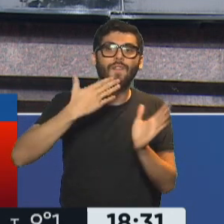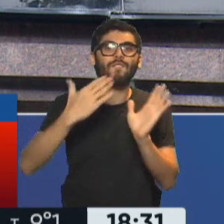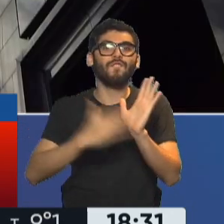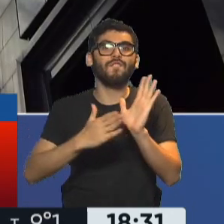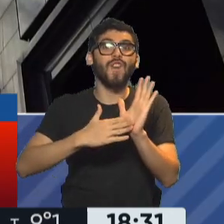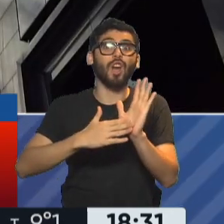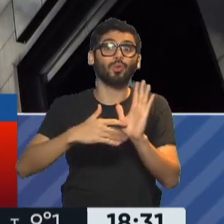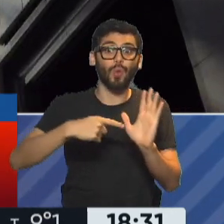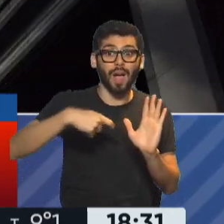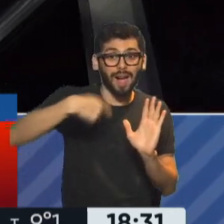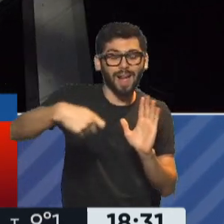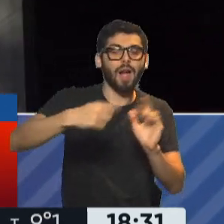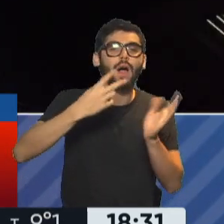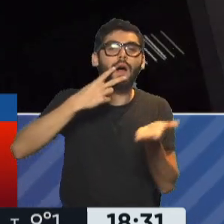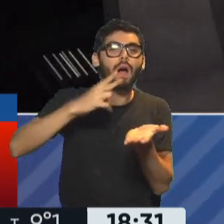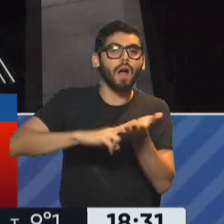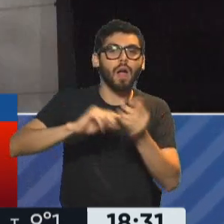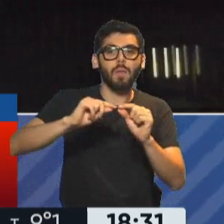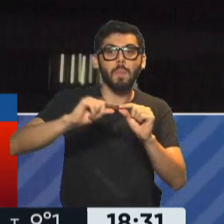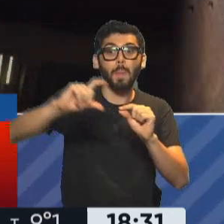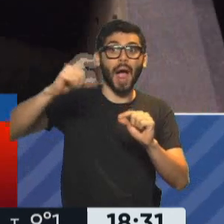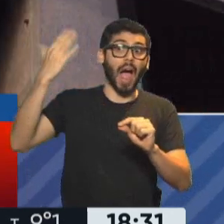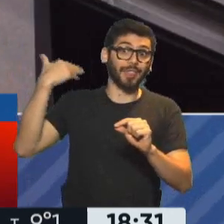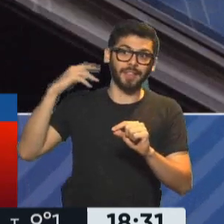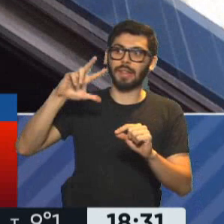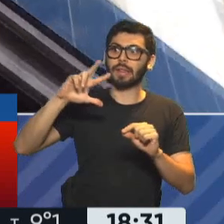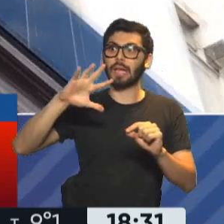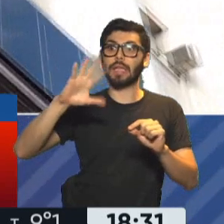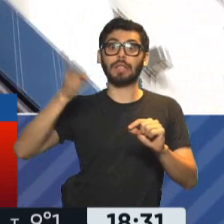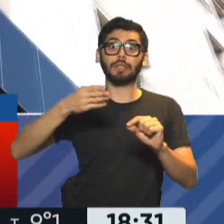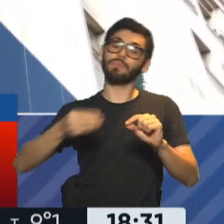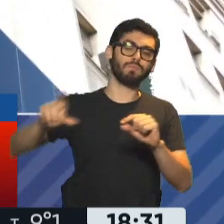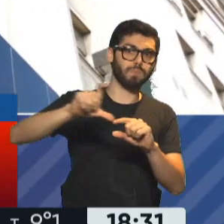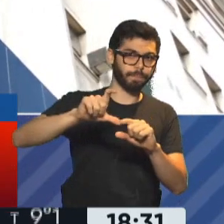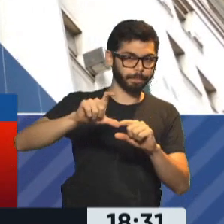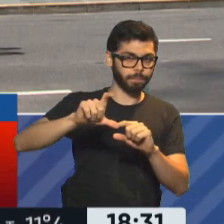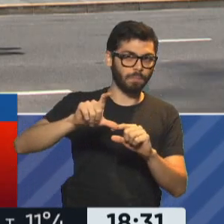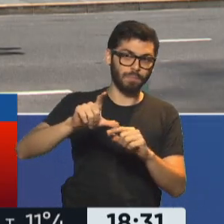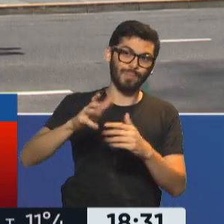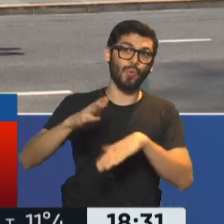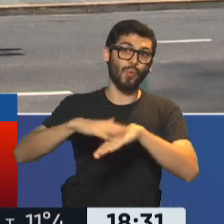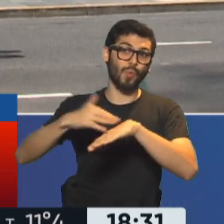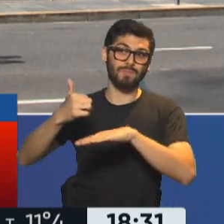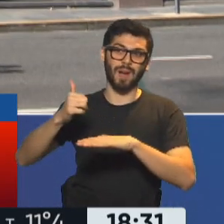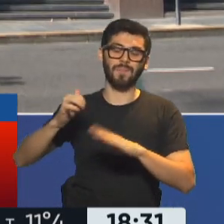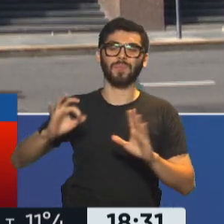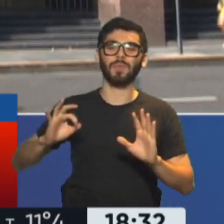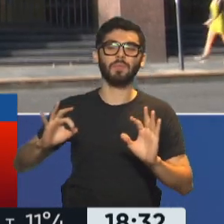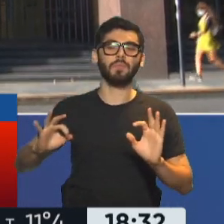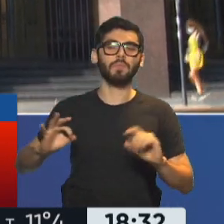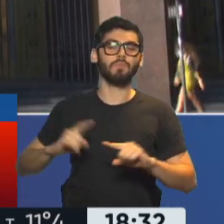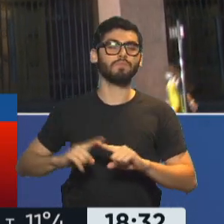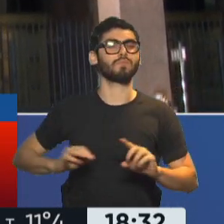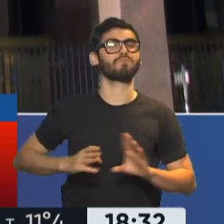aumento en los valores del monotributo se había dado en un 35%, justamente en base a la actualización anual de